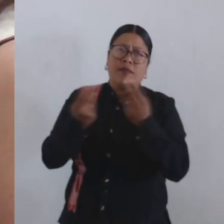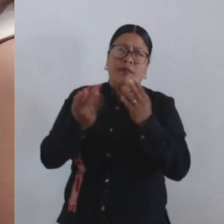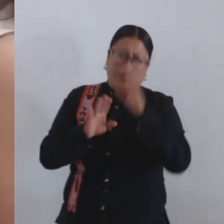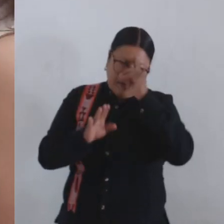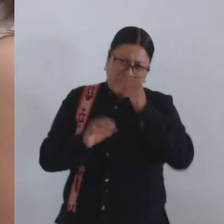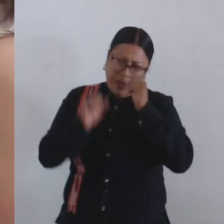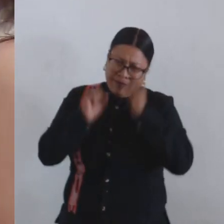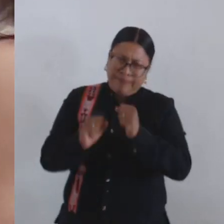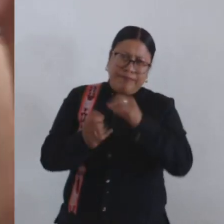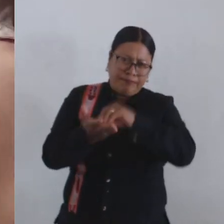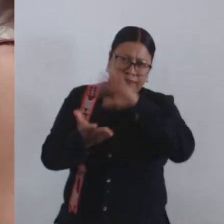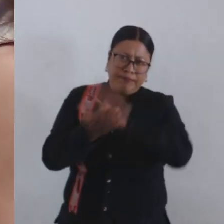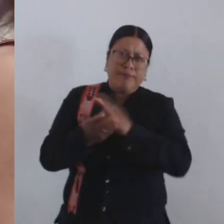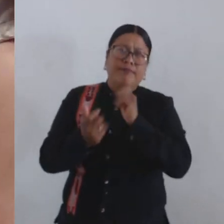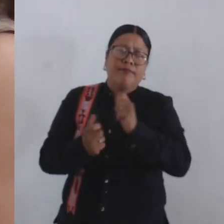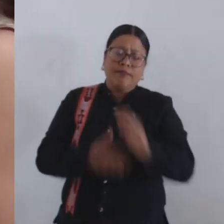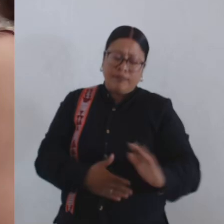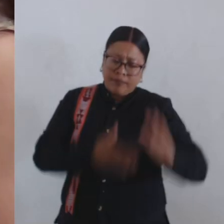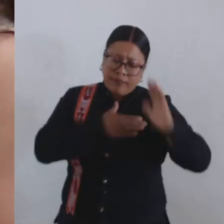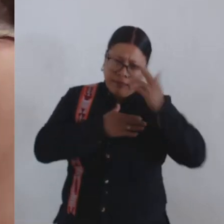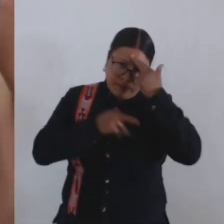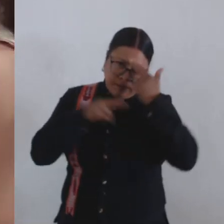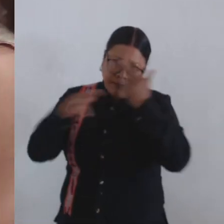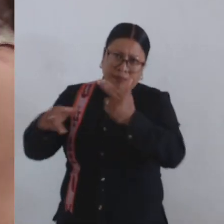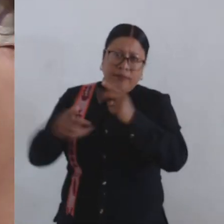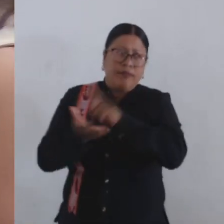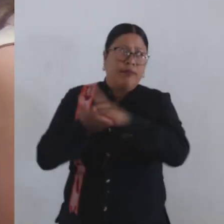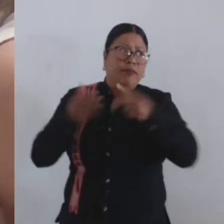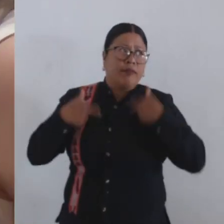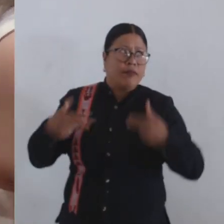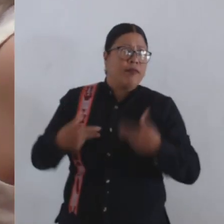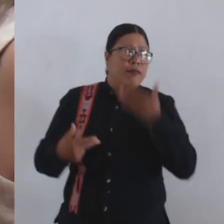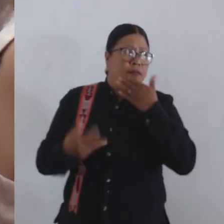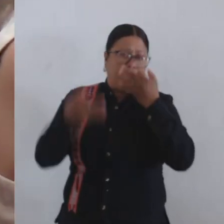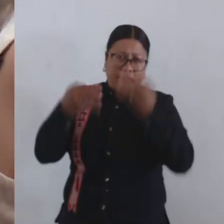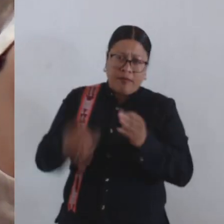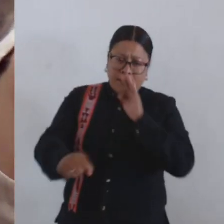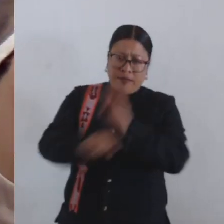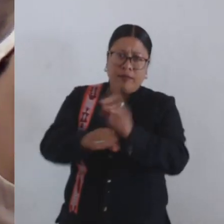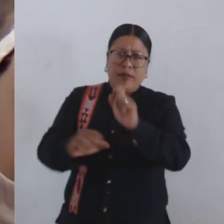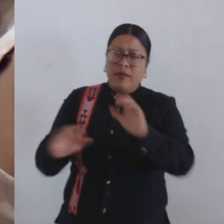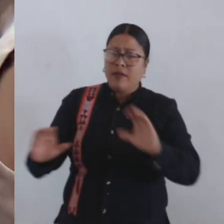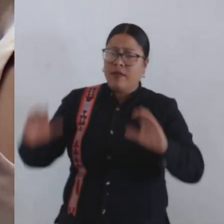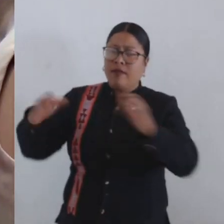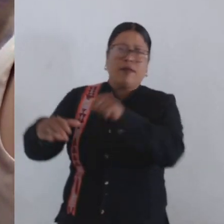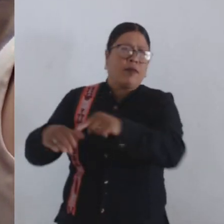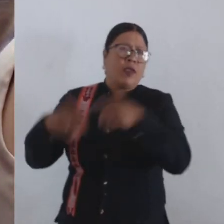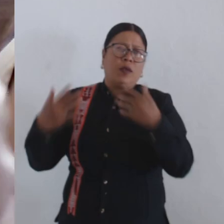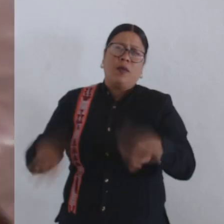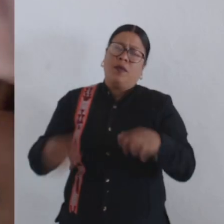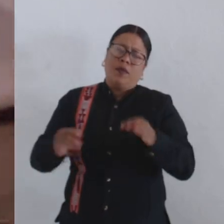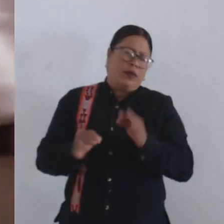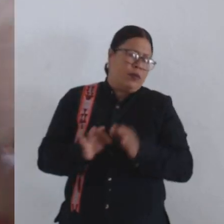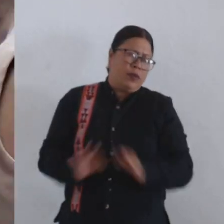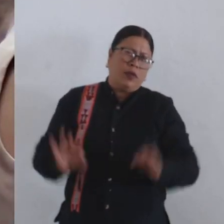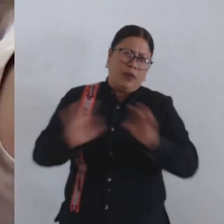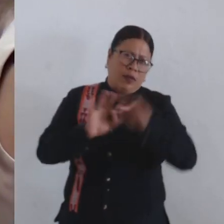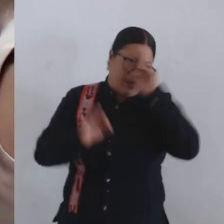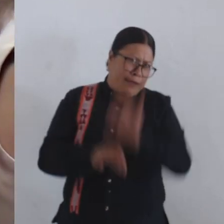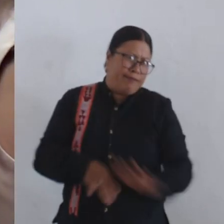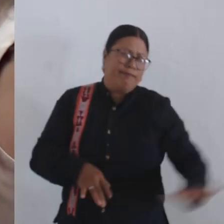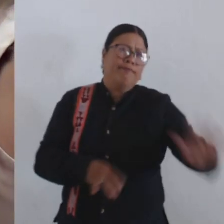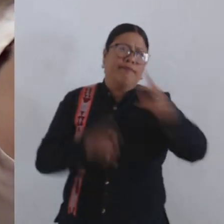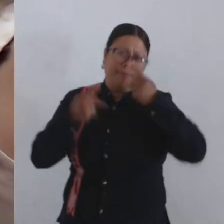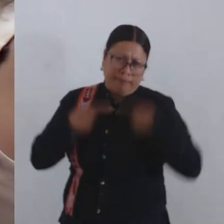compromiso con el respeto a los derechos humanos, la dignidad y el bienestar de un sector que ha contribuido significativamente a nuestra sociedad.